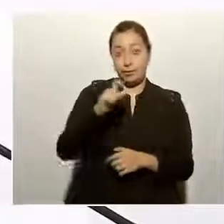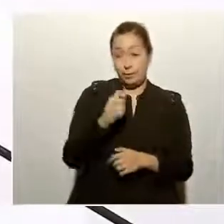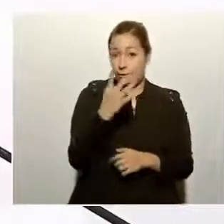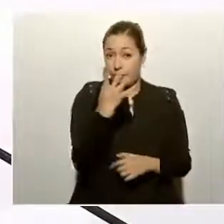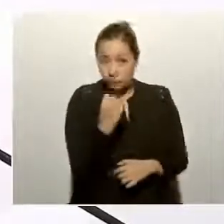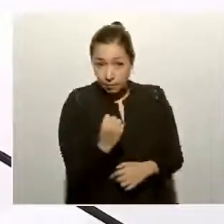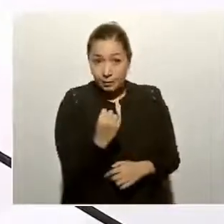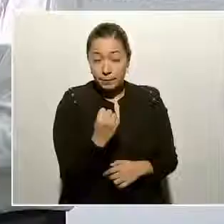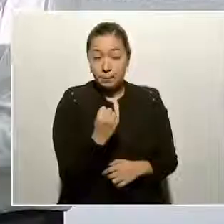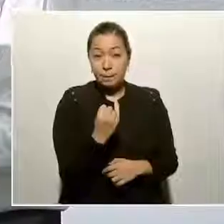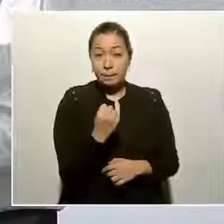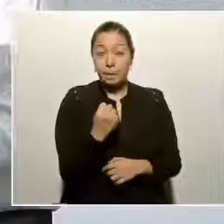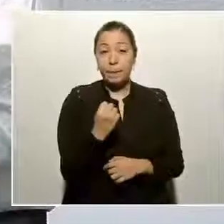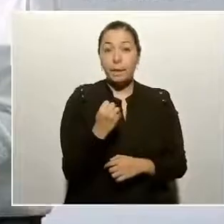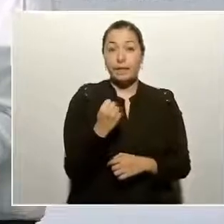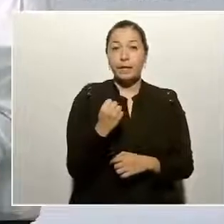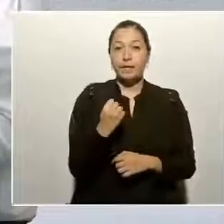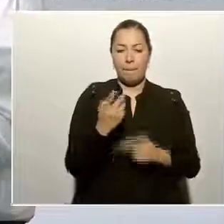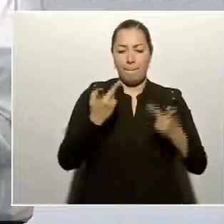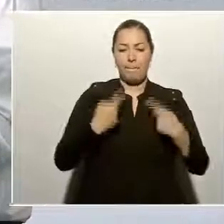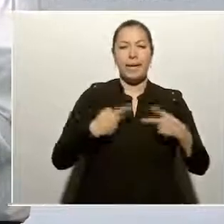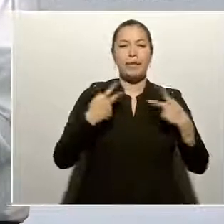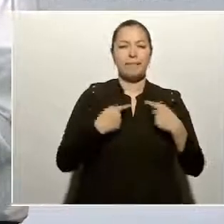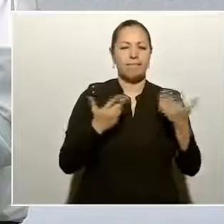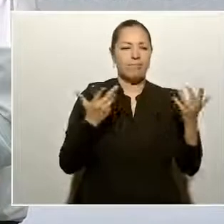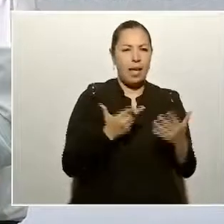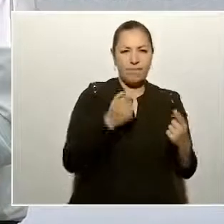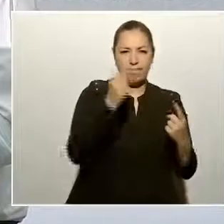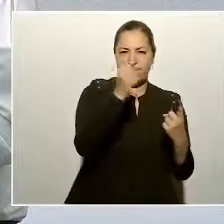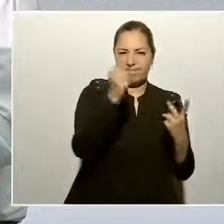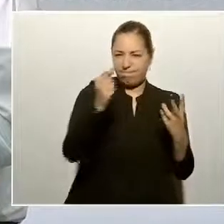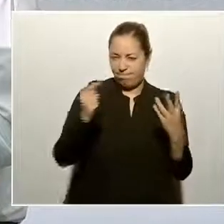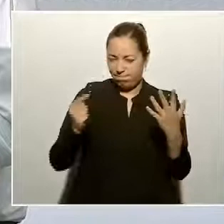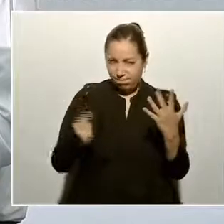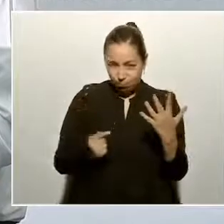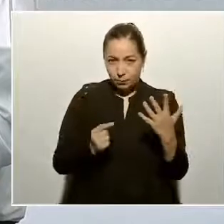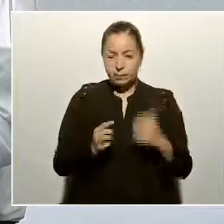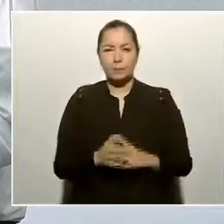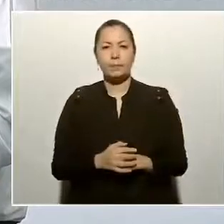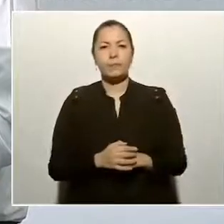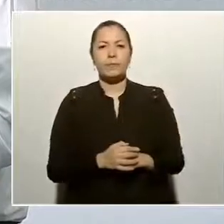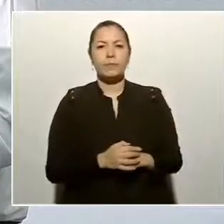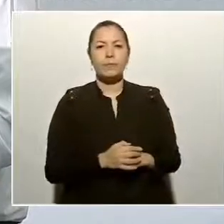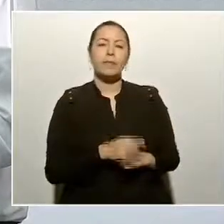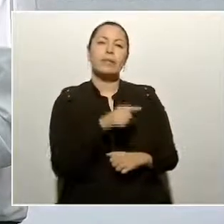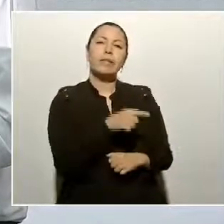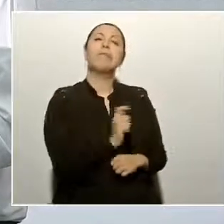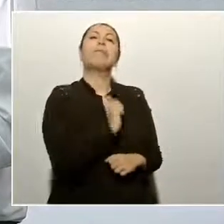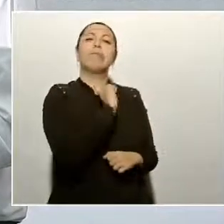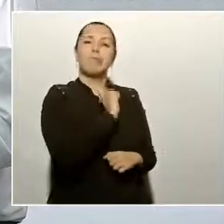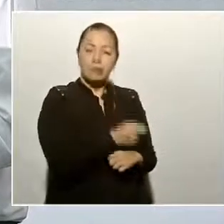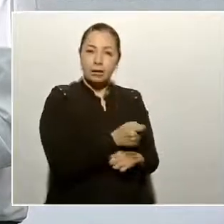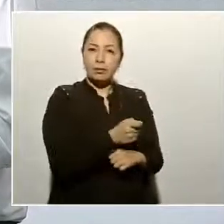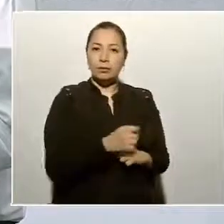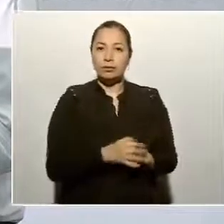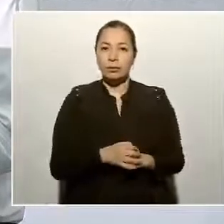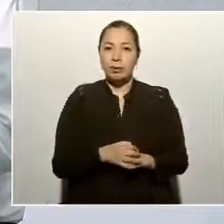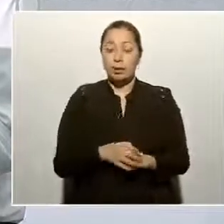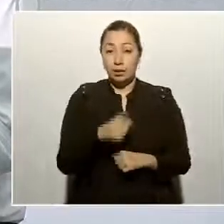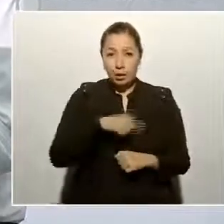sembradores que están